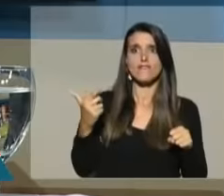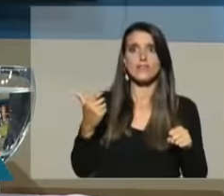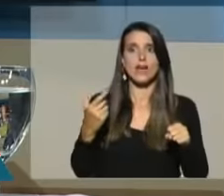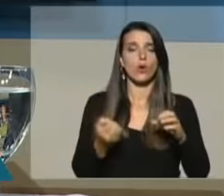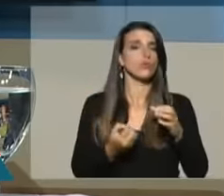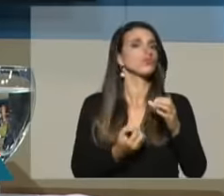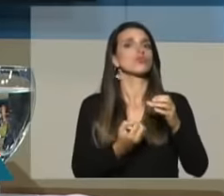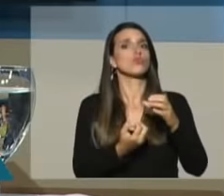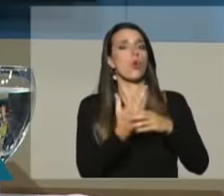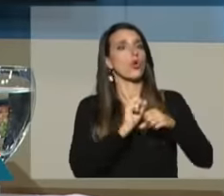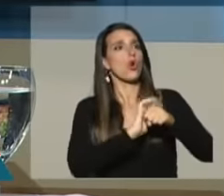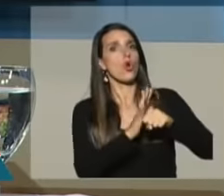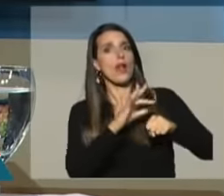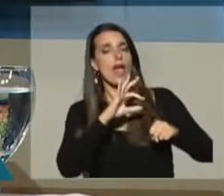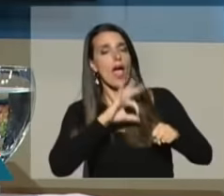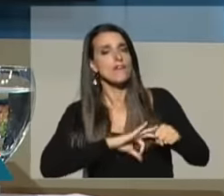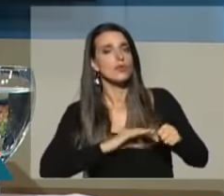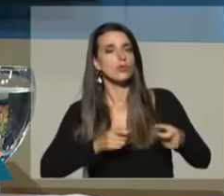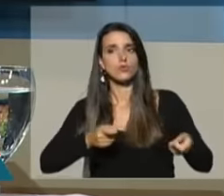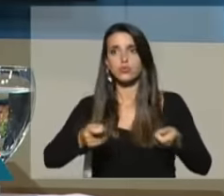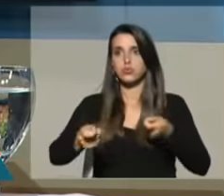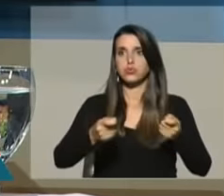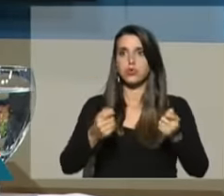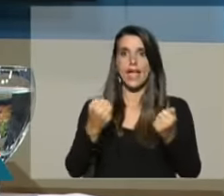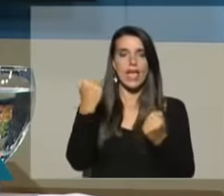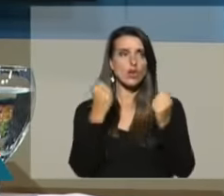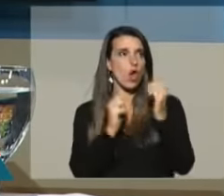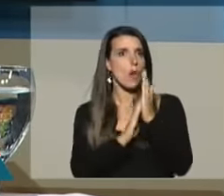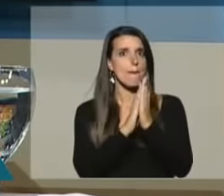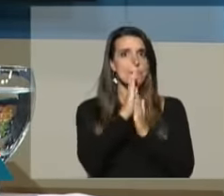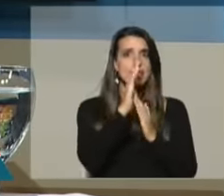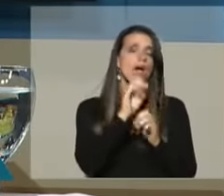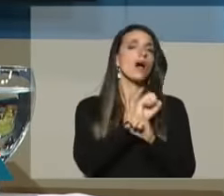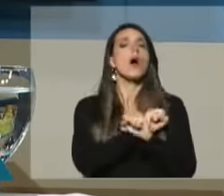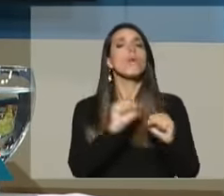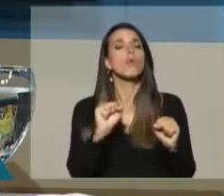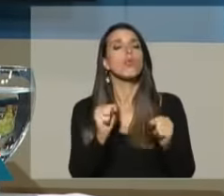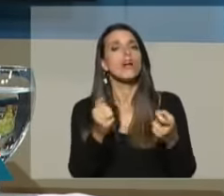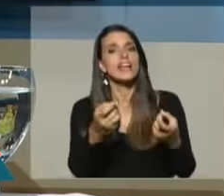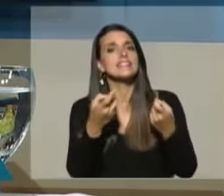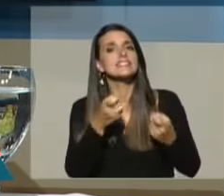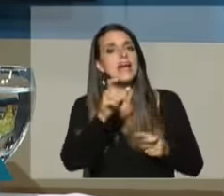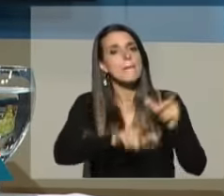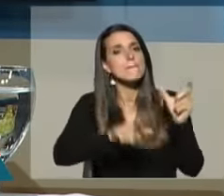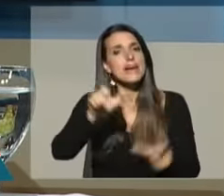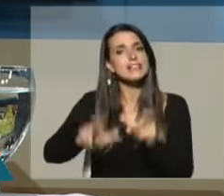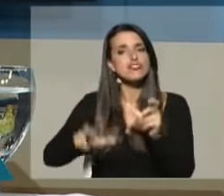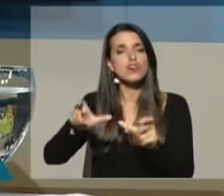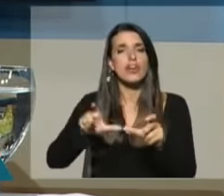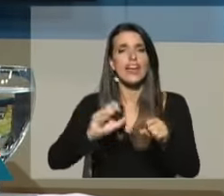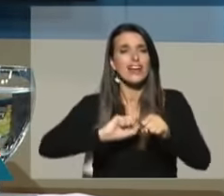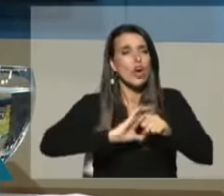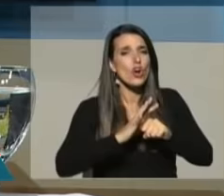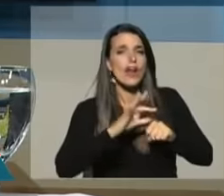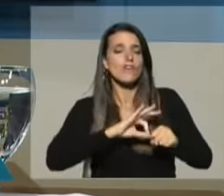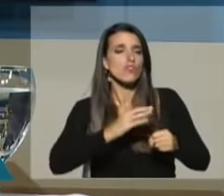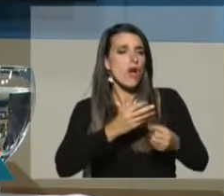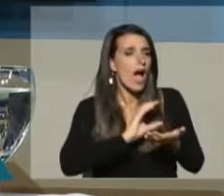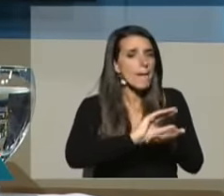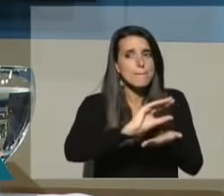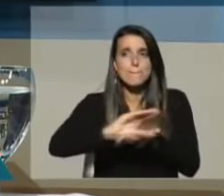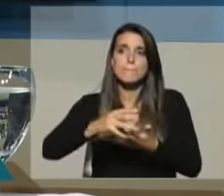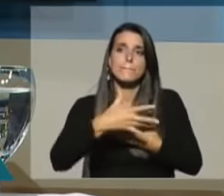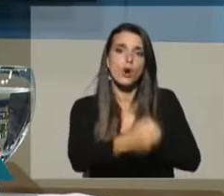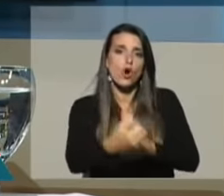Con la tranquilidad de tener una conducción económica que ha podido atender las necesidades de la población en plena pandemia y ha podido